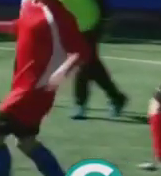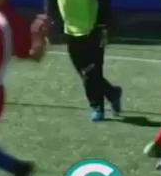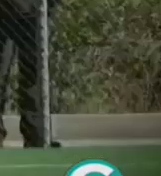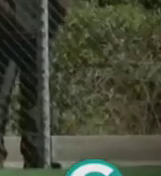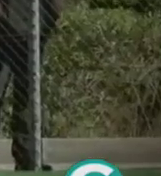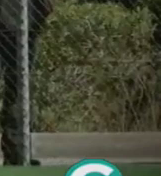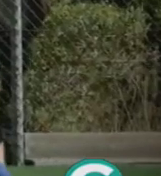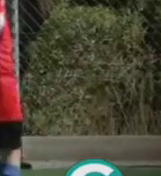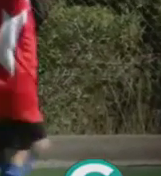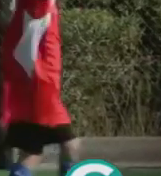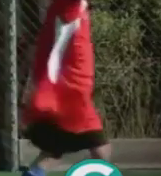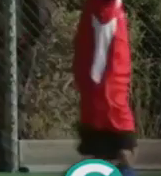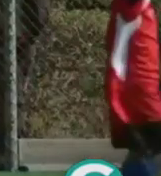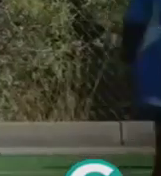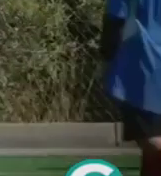¡Vamos!